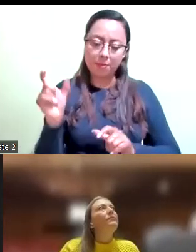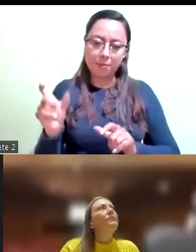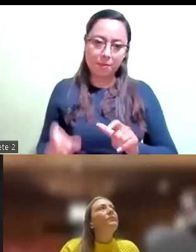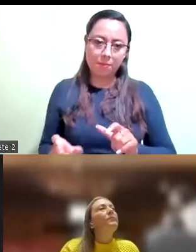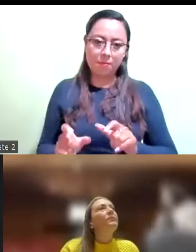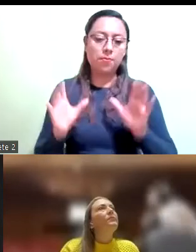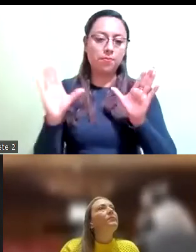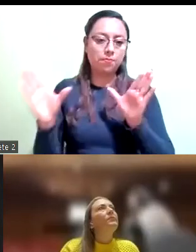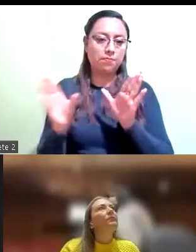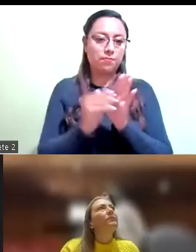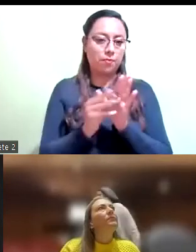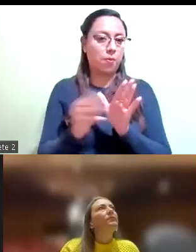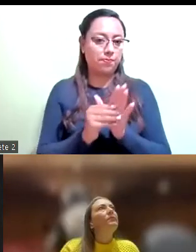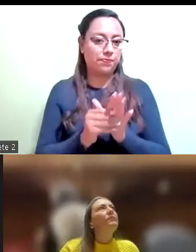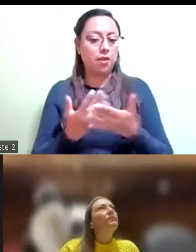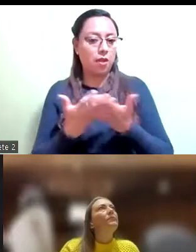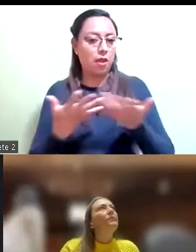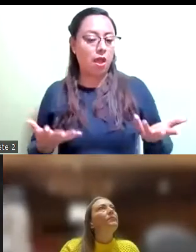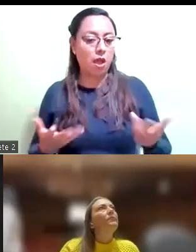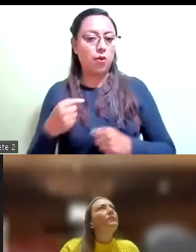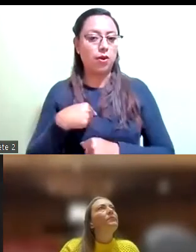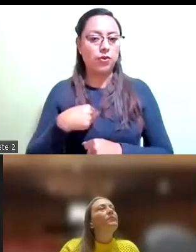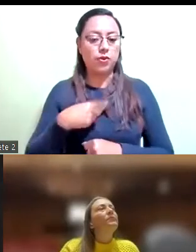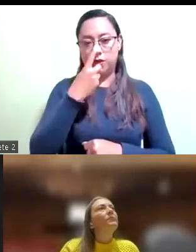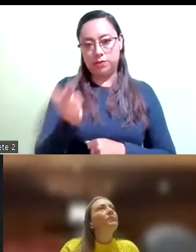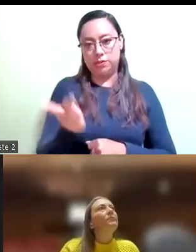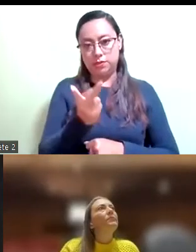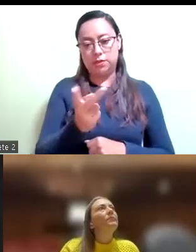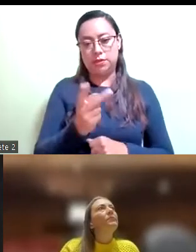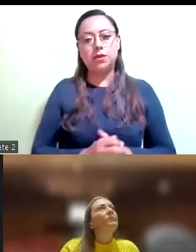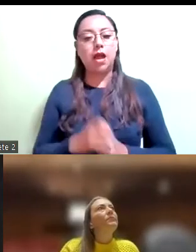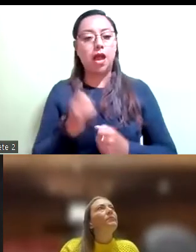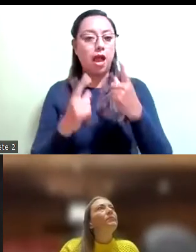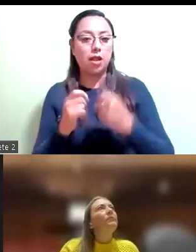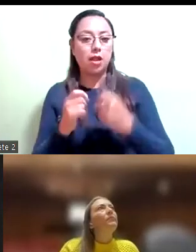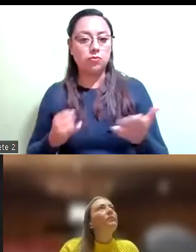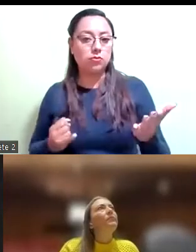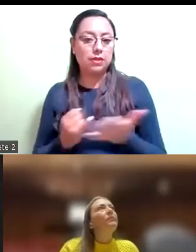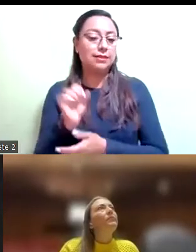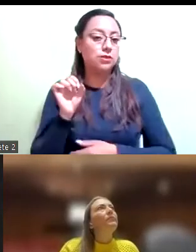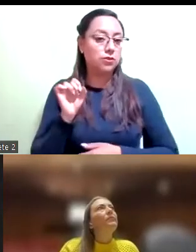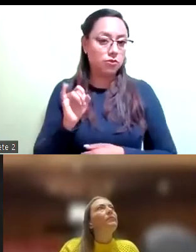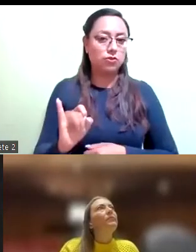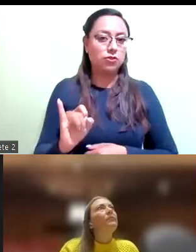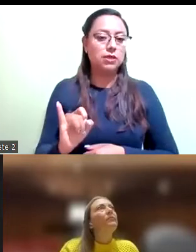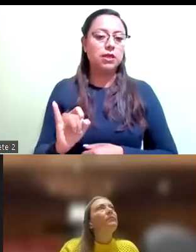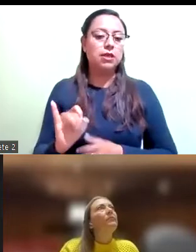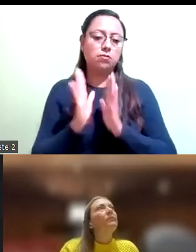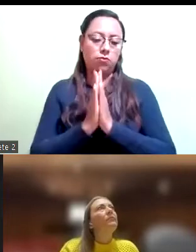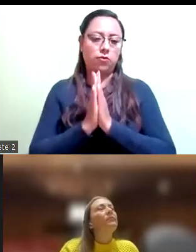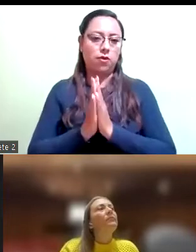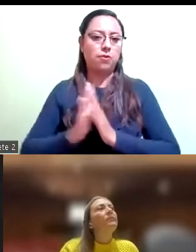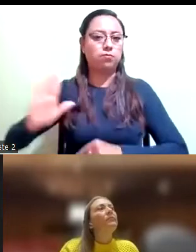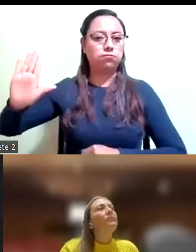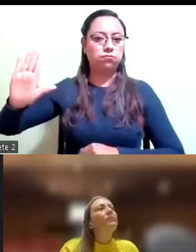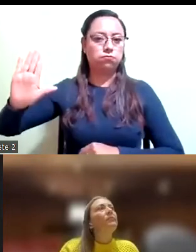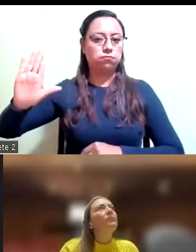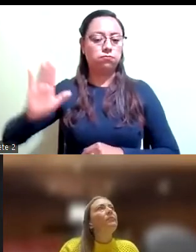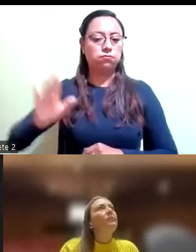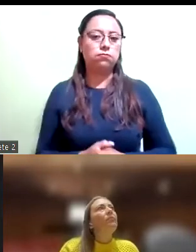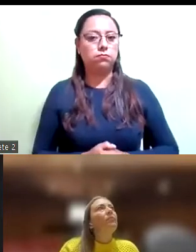Para tal efecto, pido a quienes estén a favor de la consideración de la versión estenográfica, nos apoyen manifestándolo, levantando la mano.